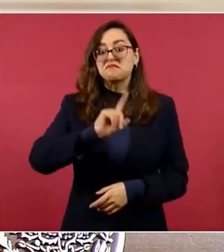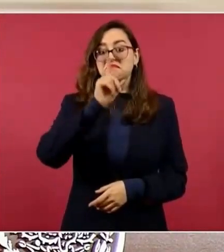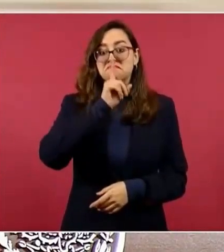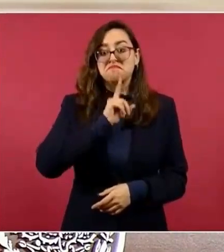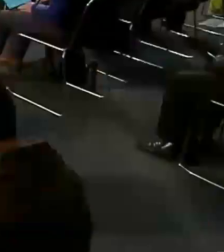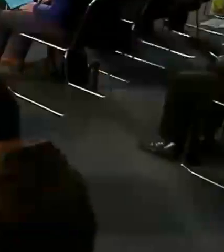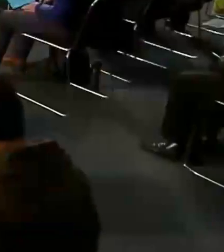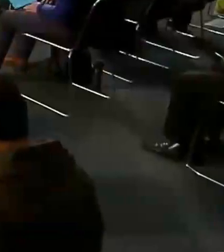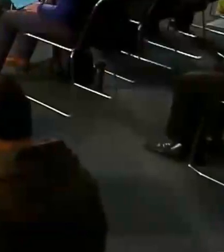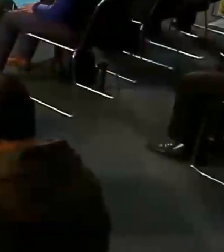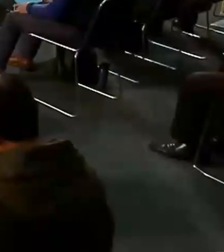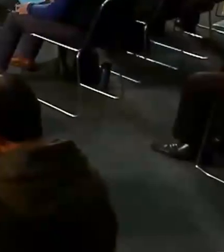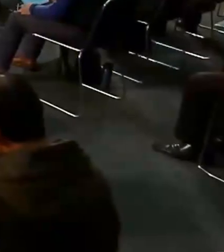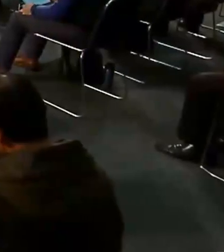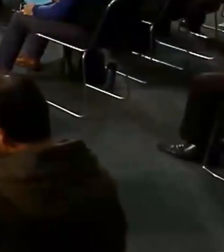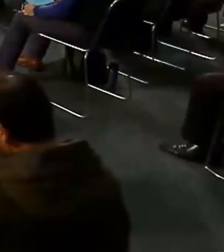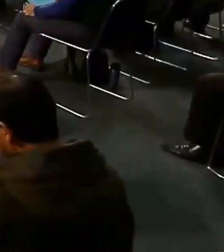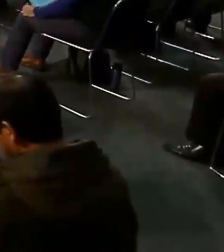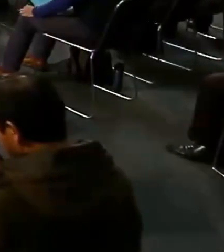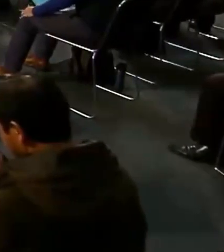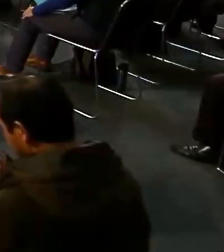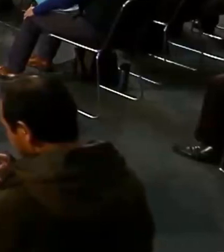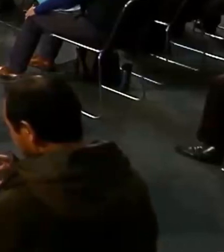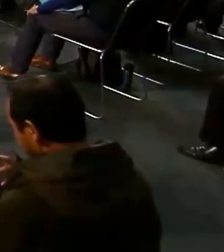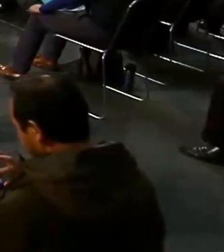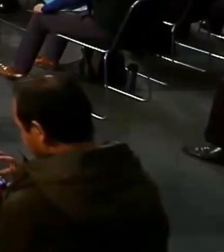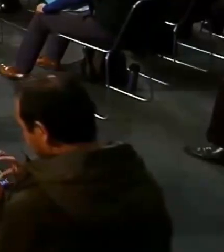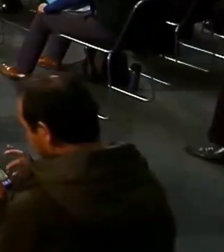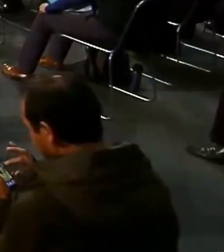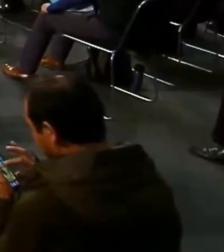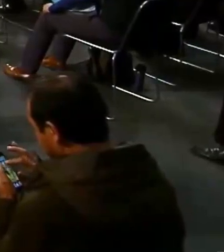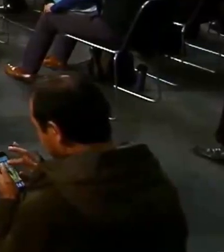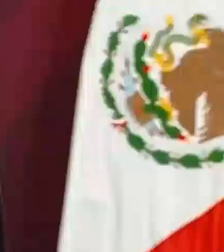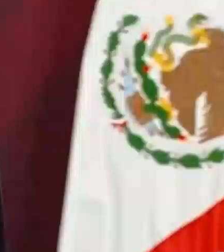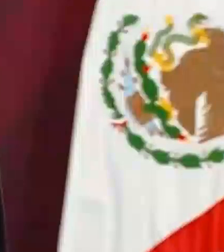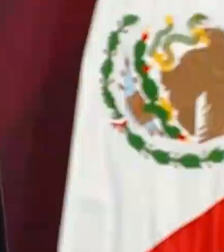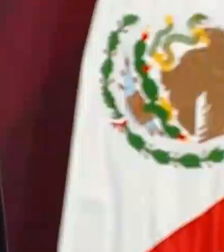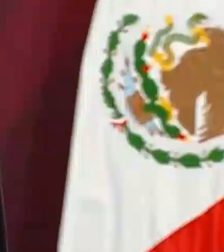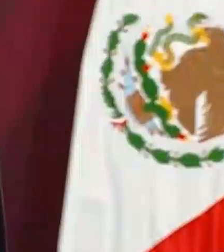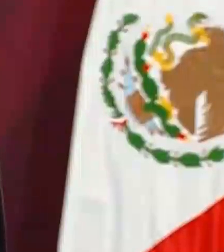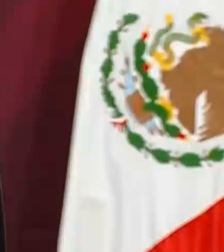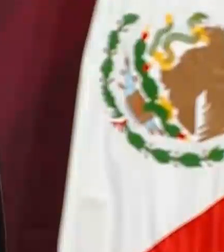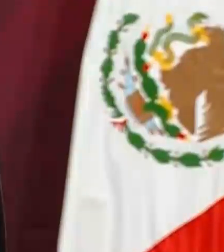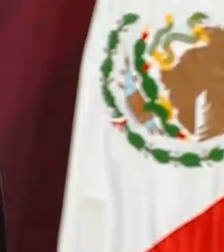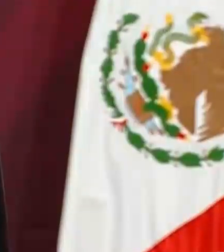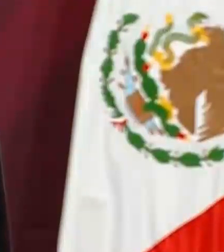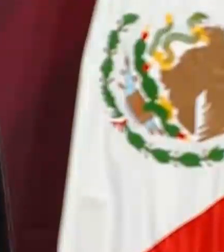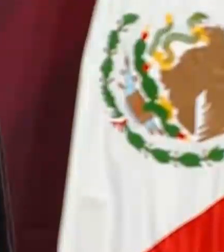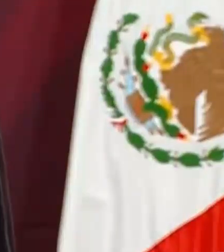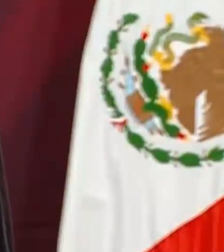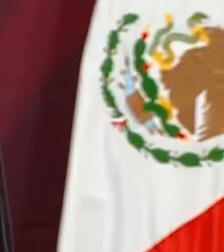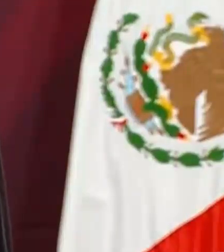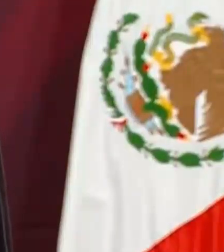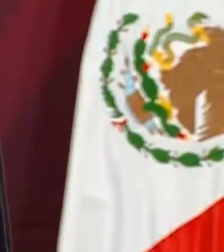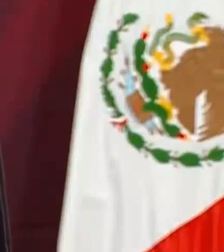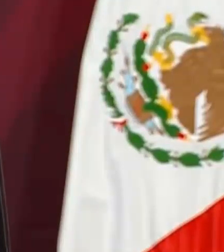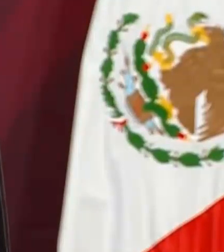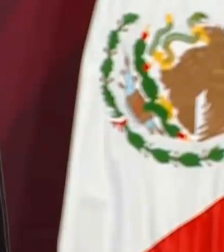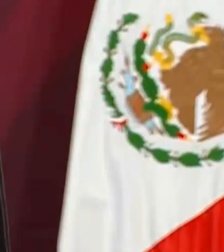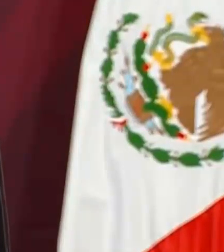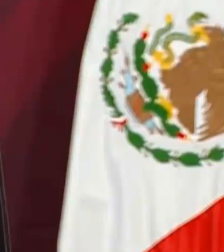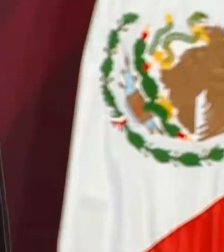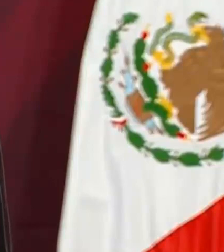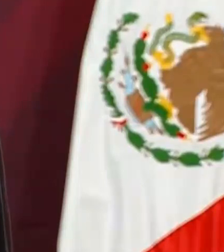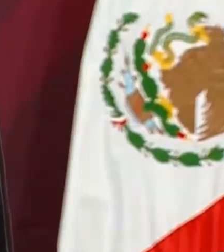bajo la consigna de que la calumnia cuando no mancha tizna,